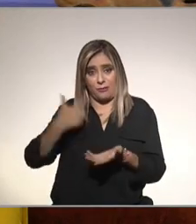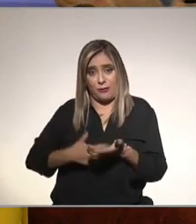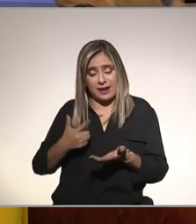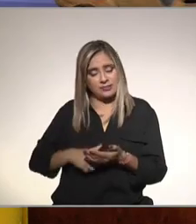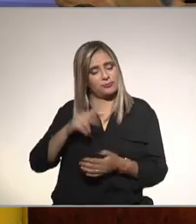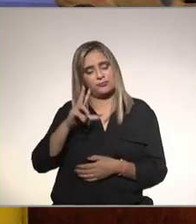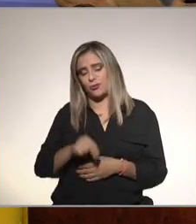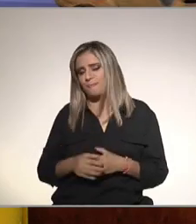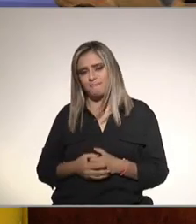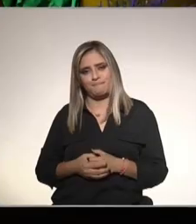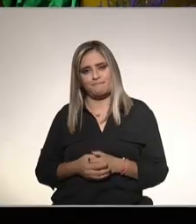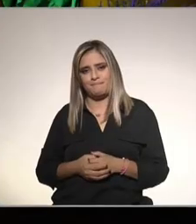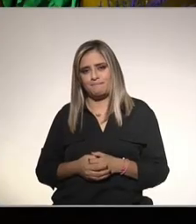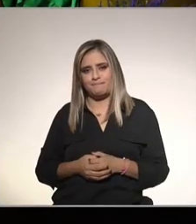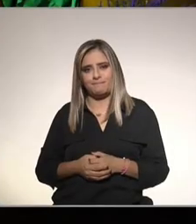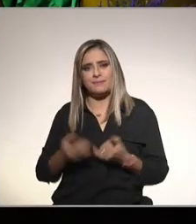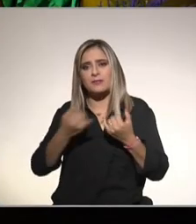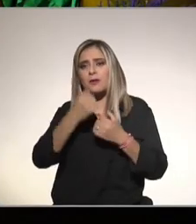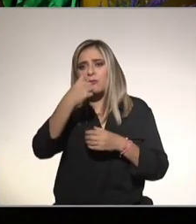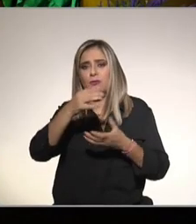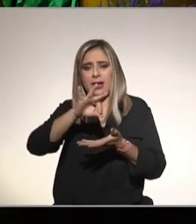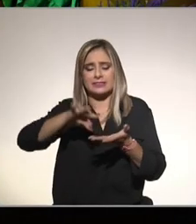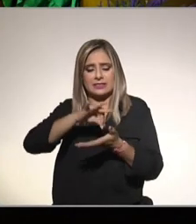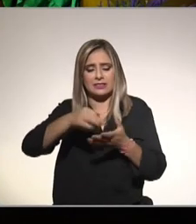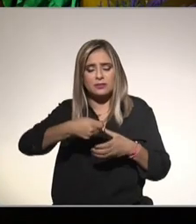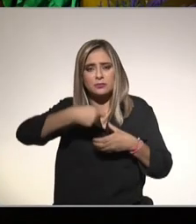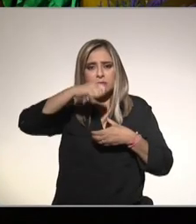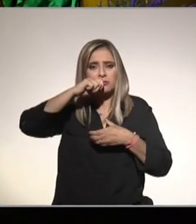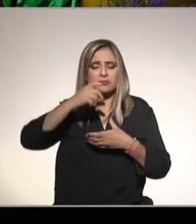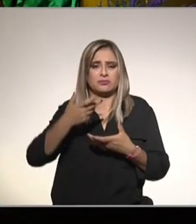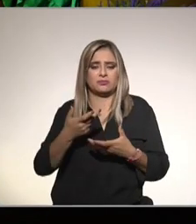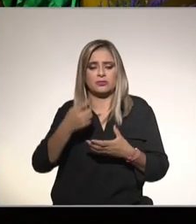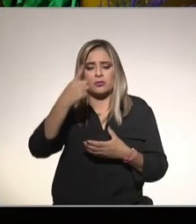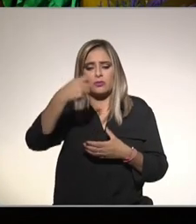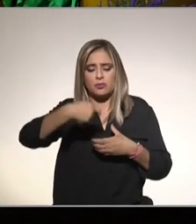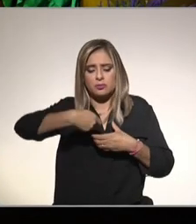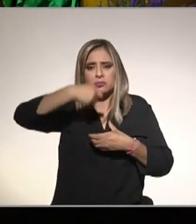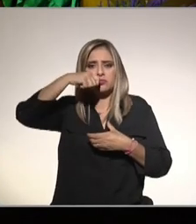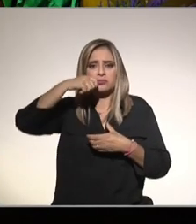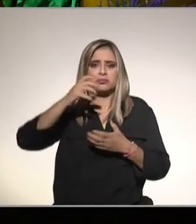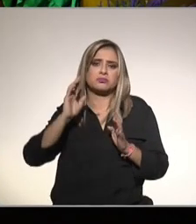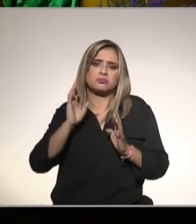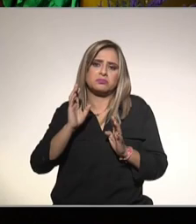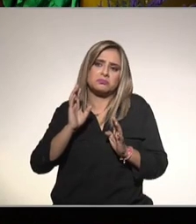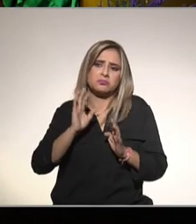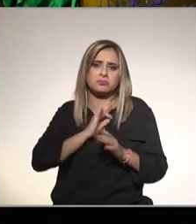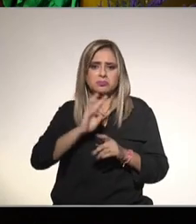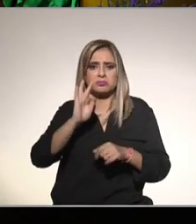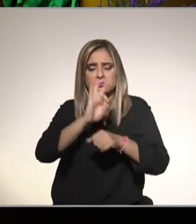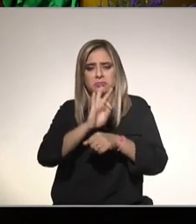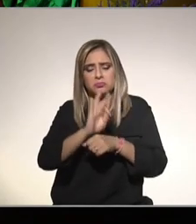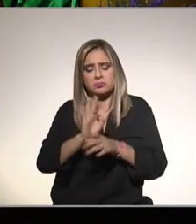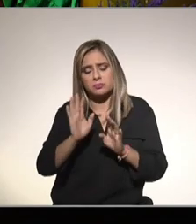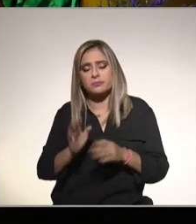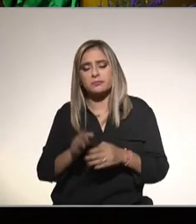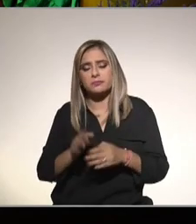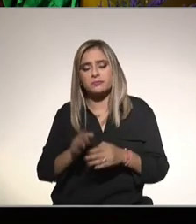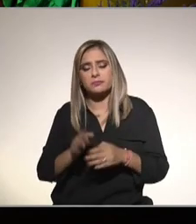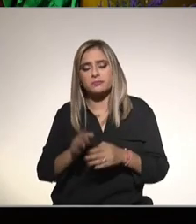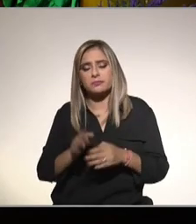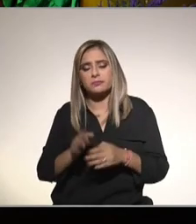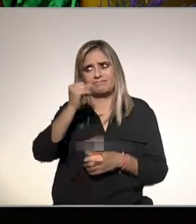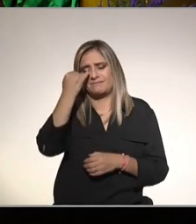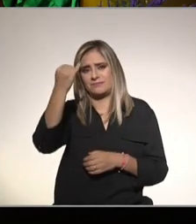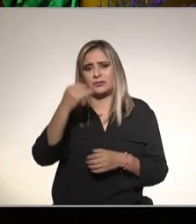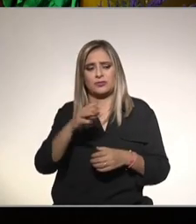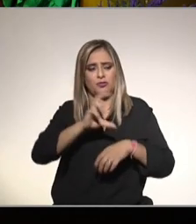a un paciente pero además una cucharadita de aceite para cocinar alguna cucharadita no te hace mal aquí también estamos hablando de cantidades y no me imagino ser